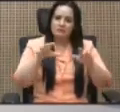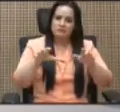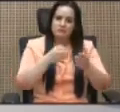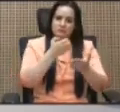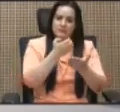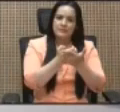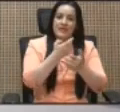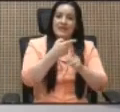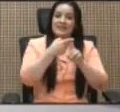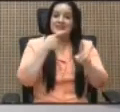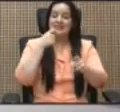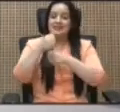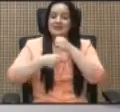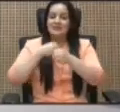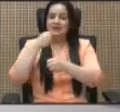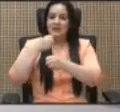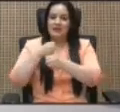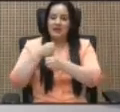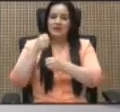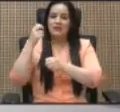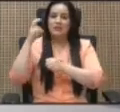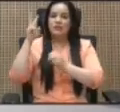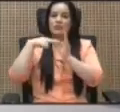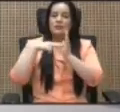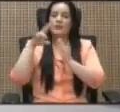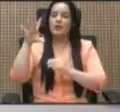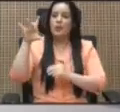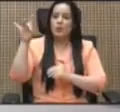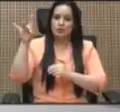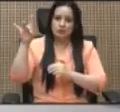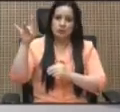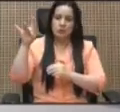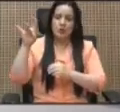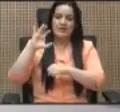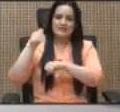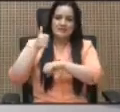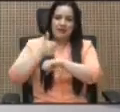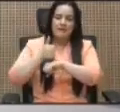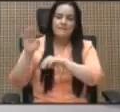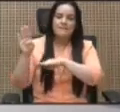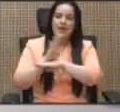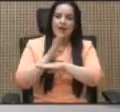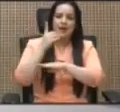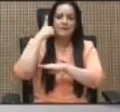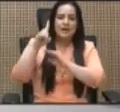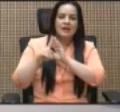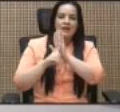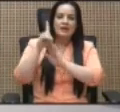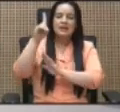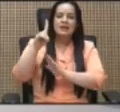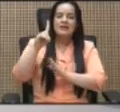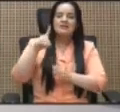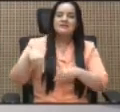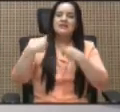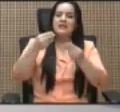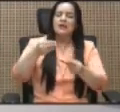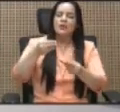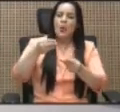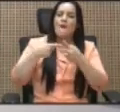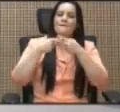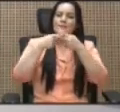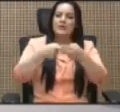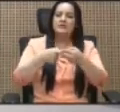el 2018, perdón, desde el 2008, que se creó Banca para el Desarrollo, se entregaron préstamos en condiciones